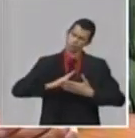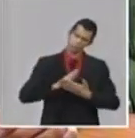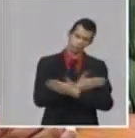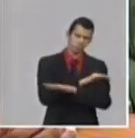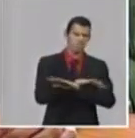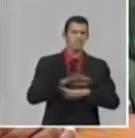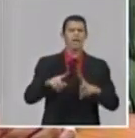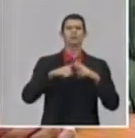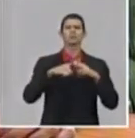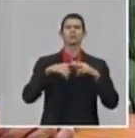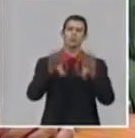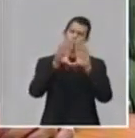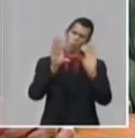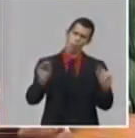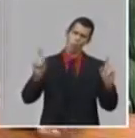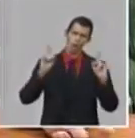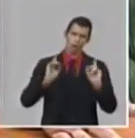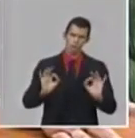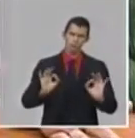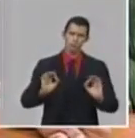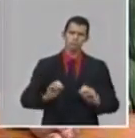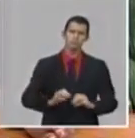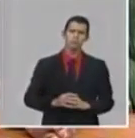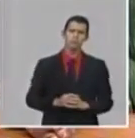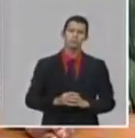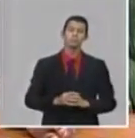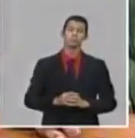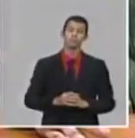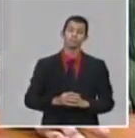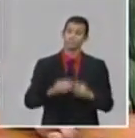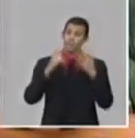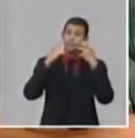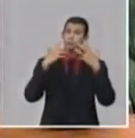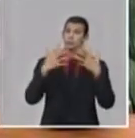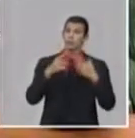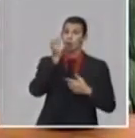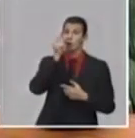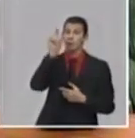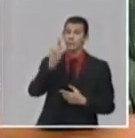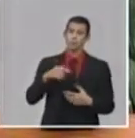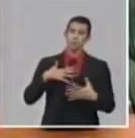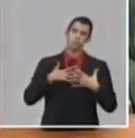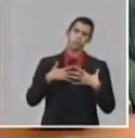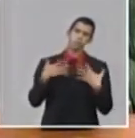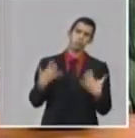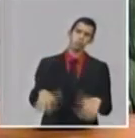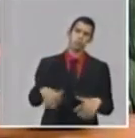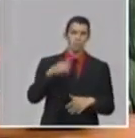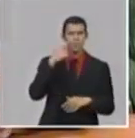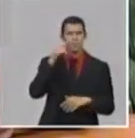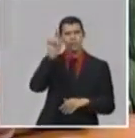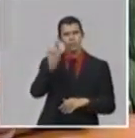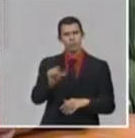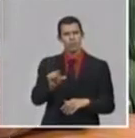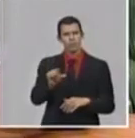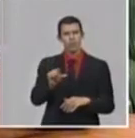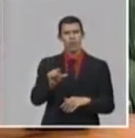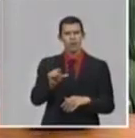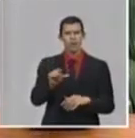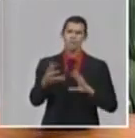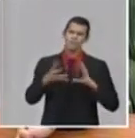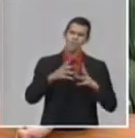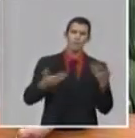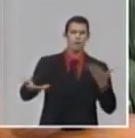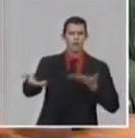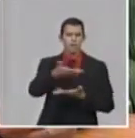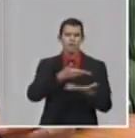resuelva. Y va a dejar algo que es admirable. Tenemos un código de intercambio científico porque